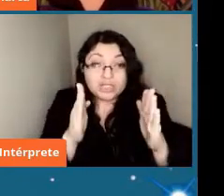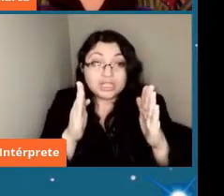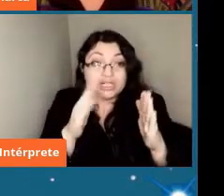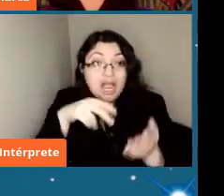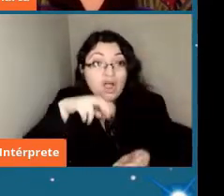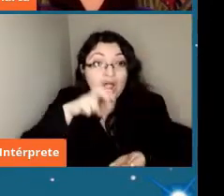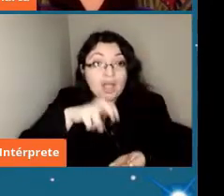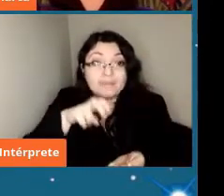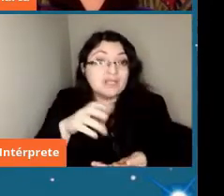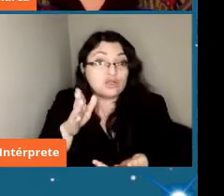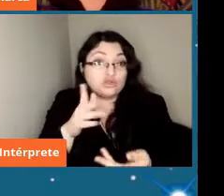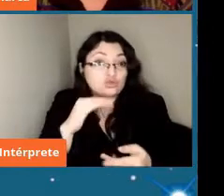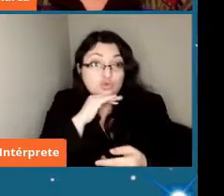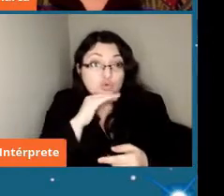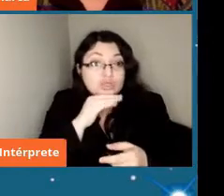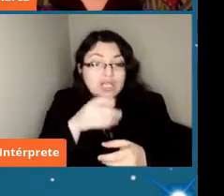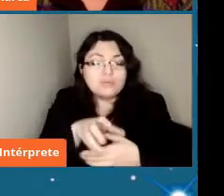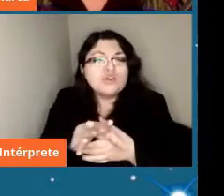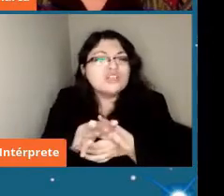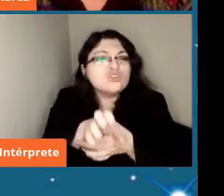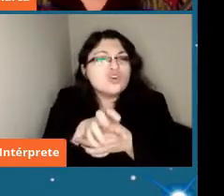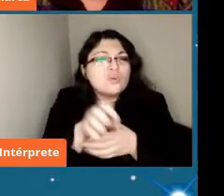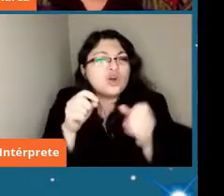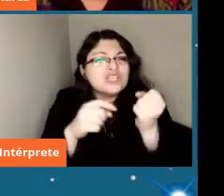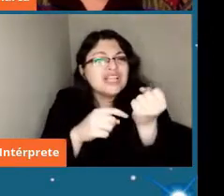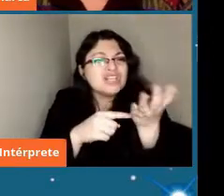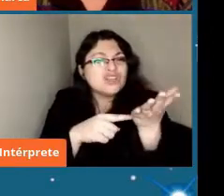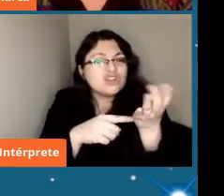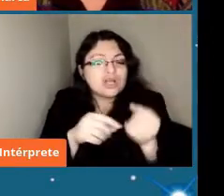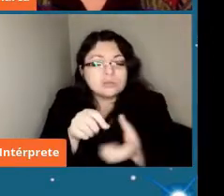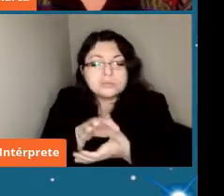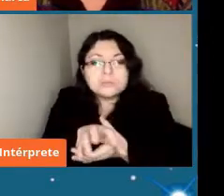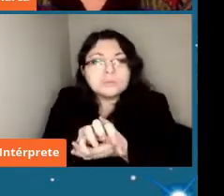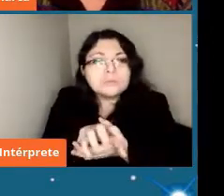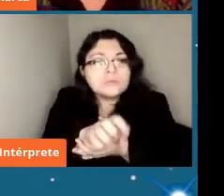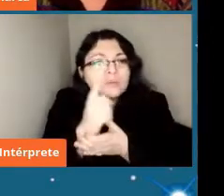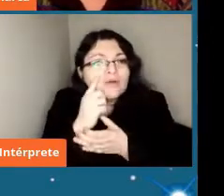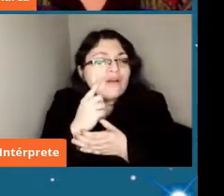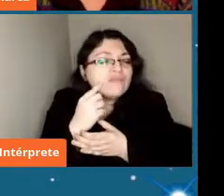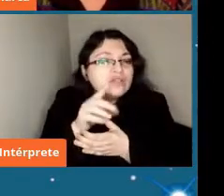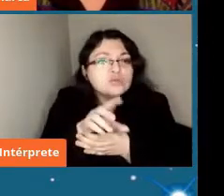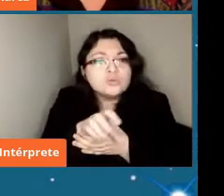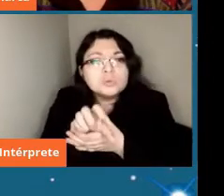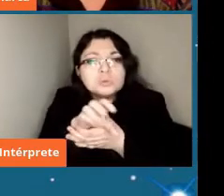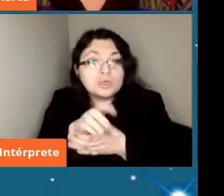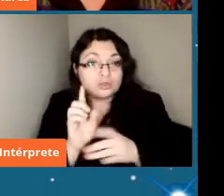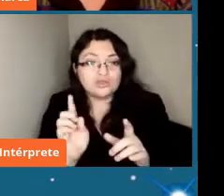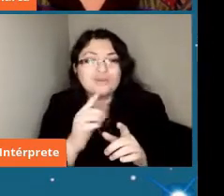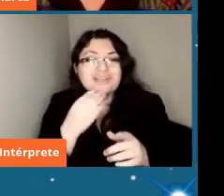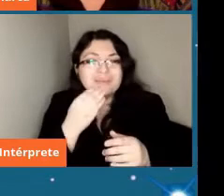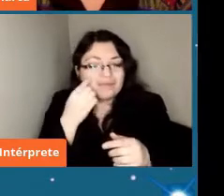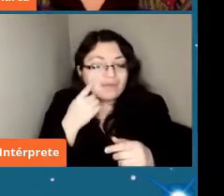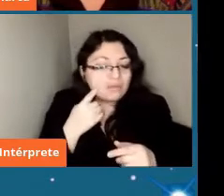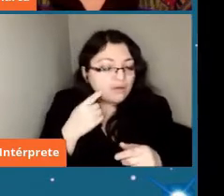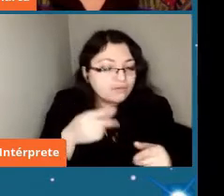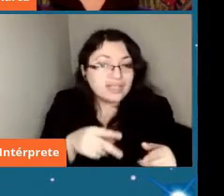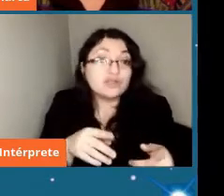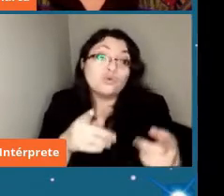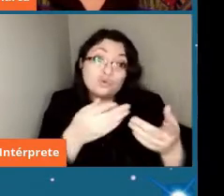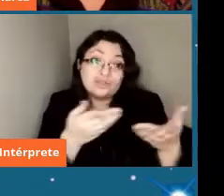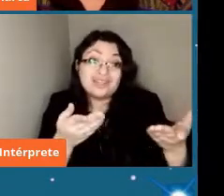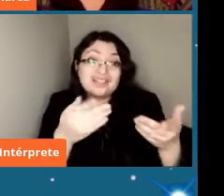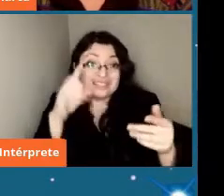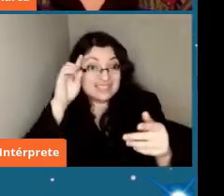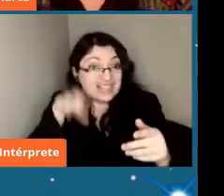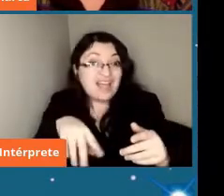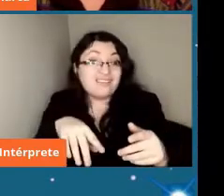detectores metálicos porque también analizamos su comportamiento magnético y los imanes como ustedes saben borran